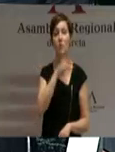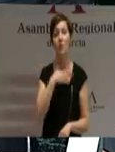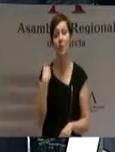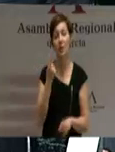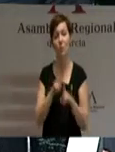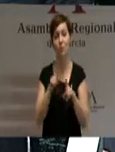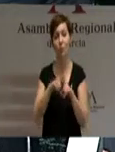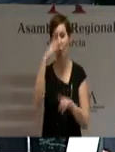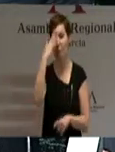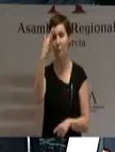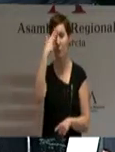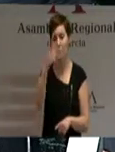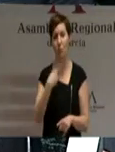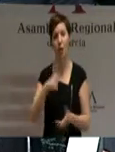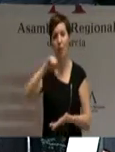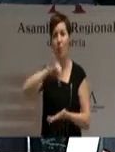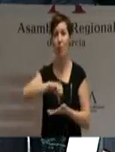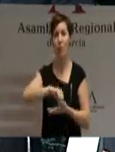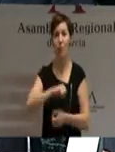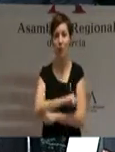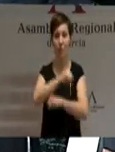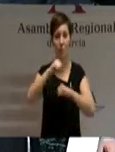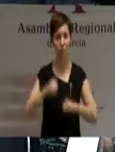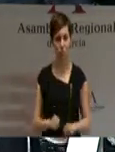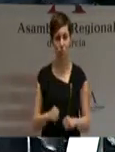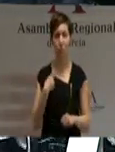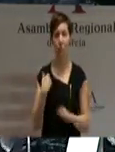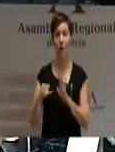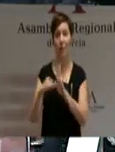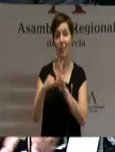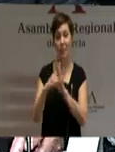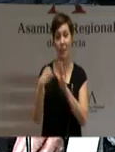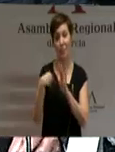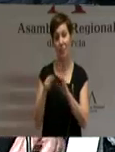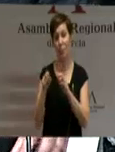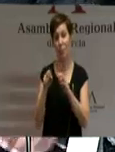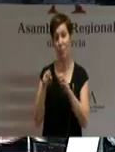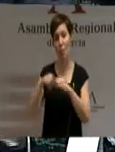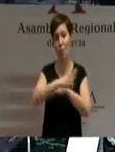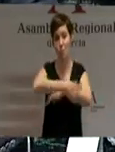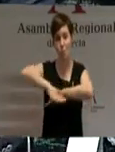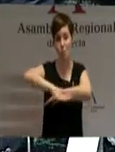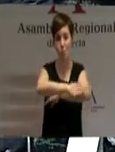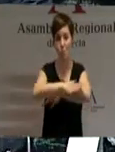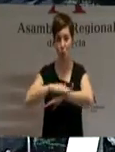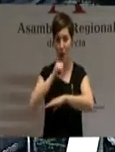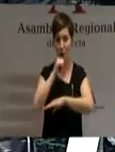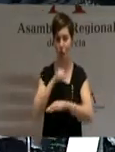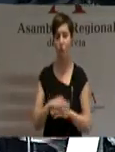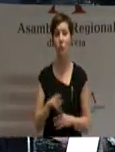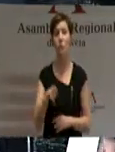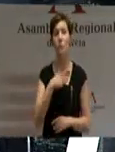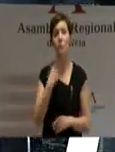convertirse en ciudad puerto home, con lo que Cartagena se constituiría en el núcleo de transportes de